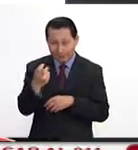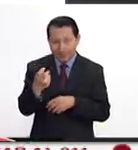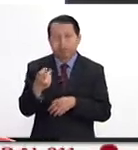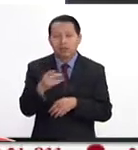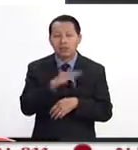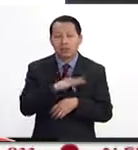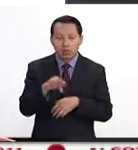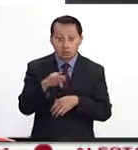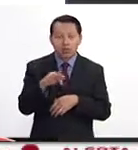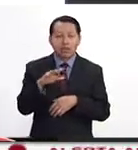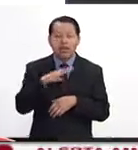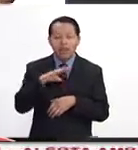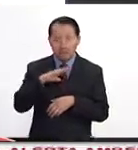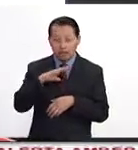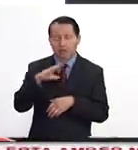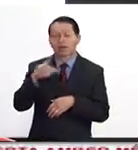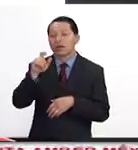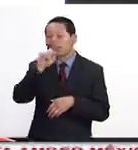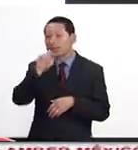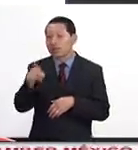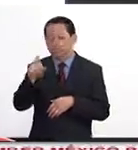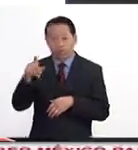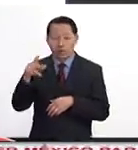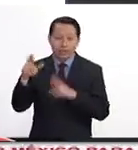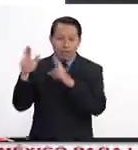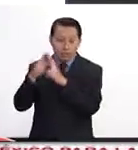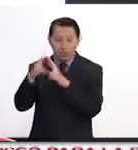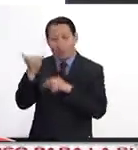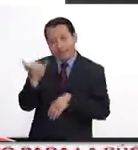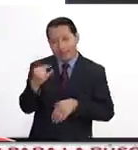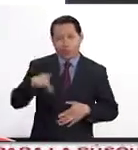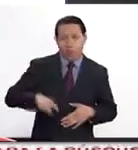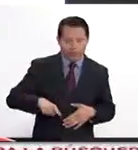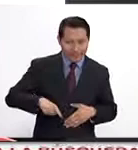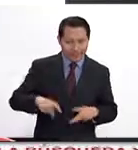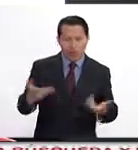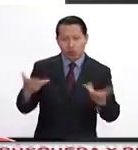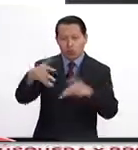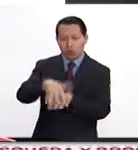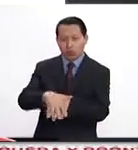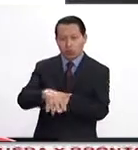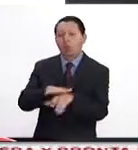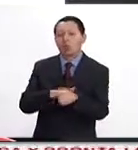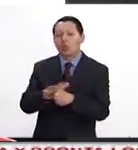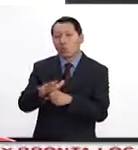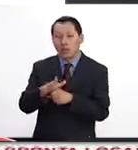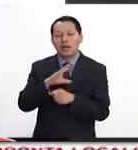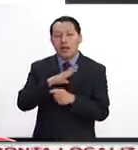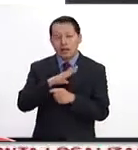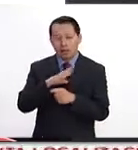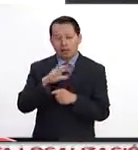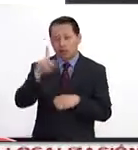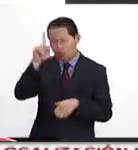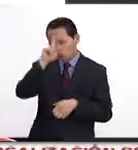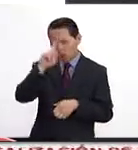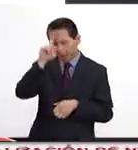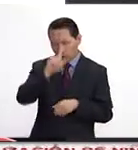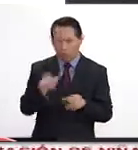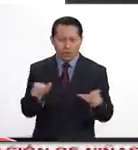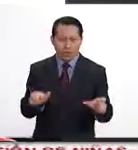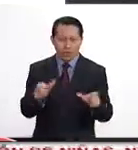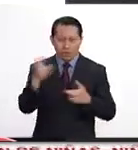una teocracia y de una democracia, creo que el elemento más simbólico es el Consejo de Guardianes de la Revolución.